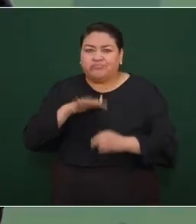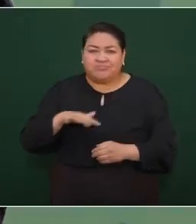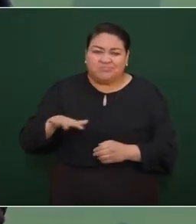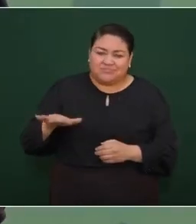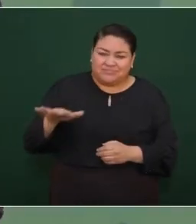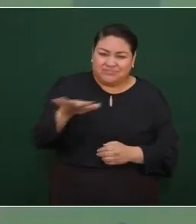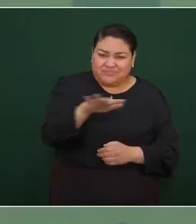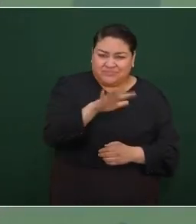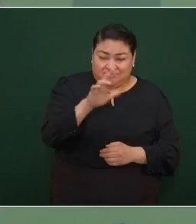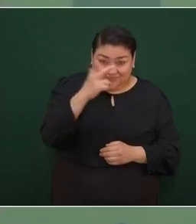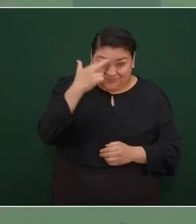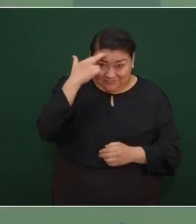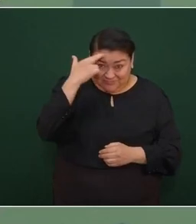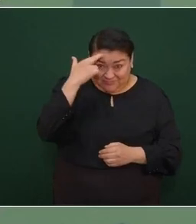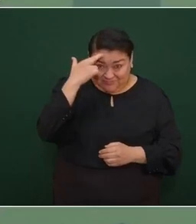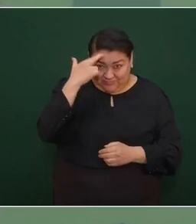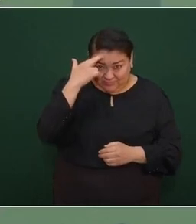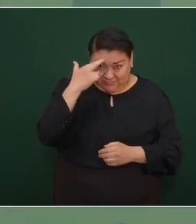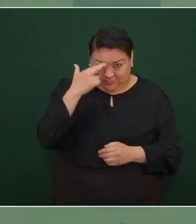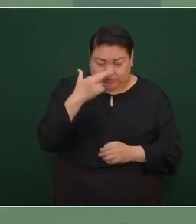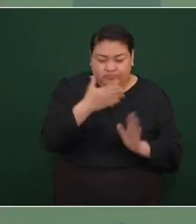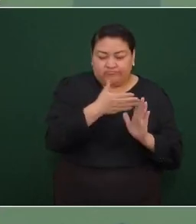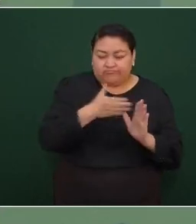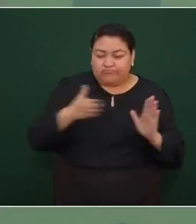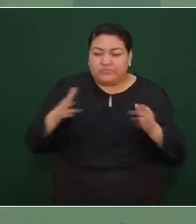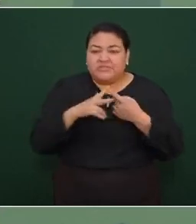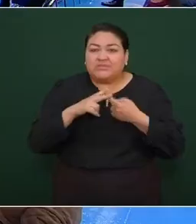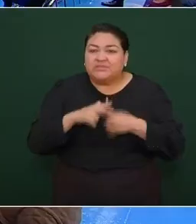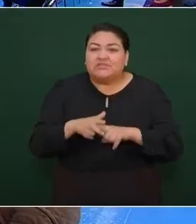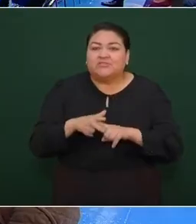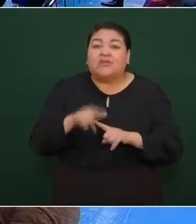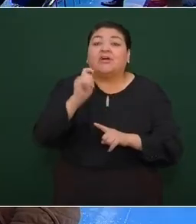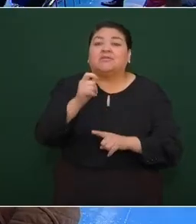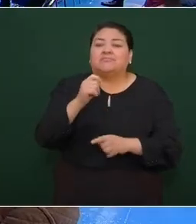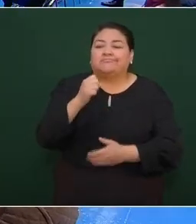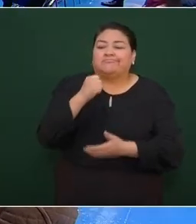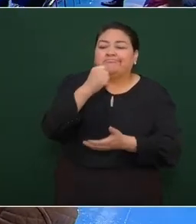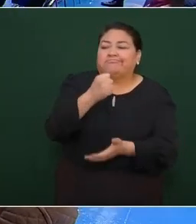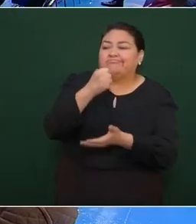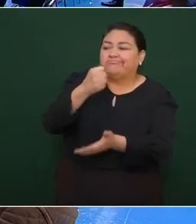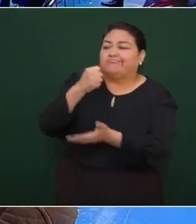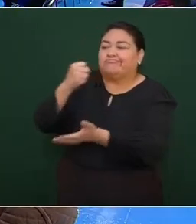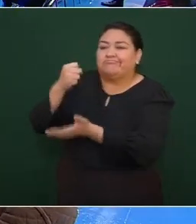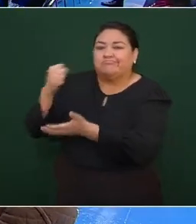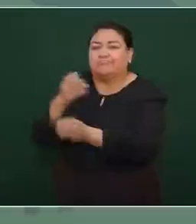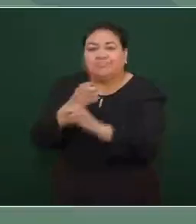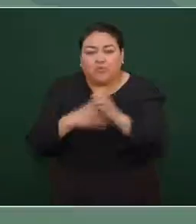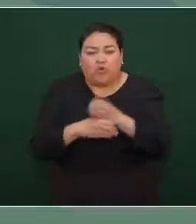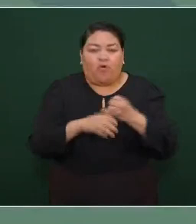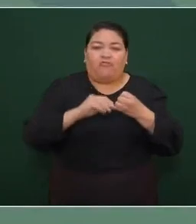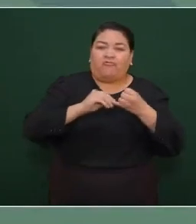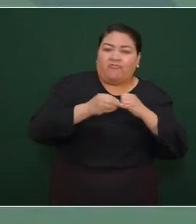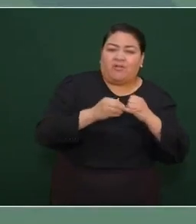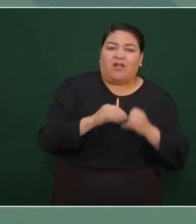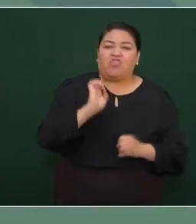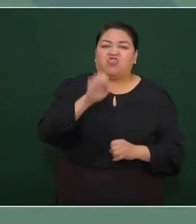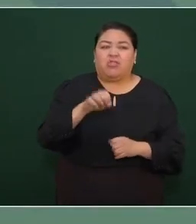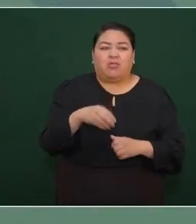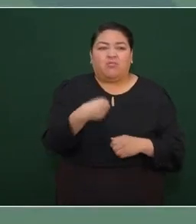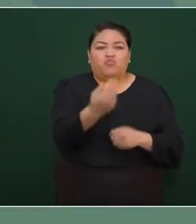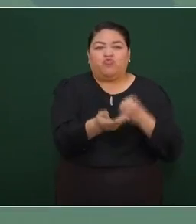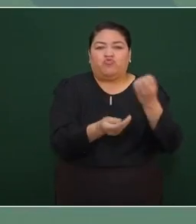en esta temporada empezaban a entregar despensas frijol con gorgojo